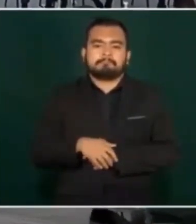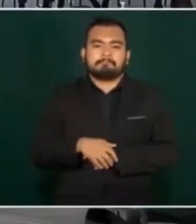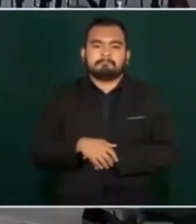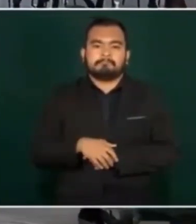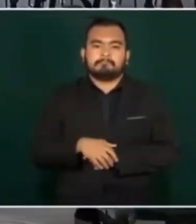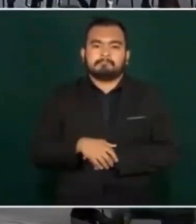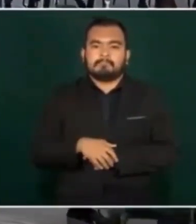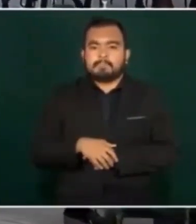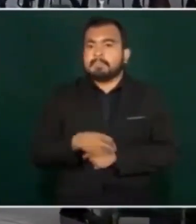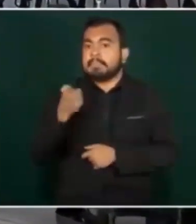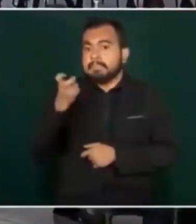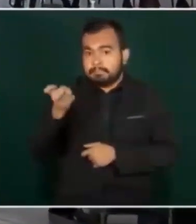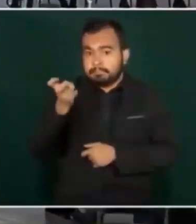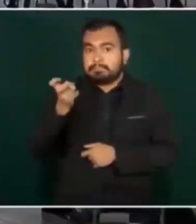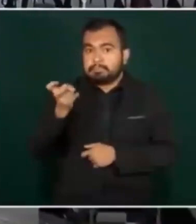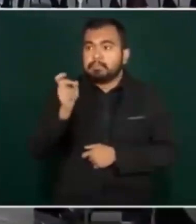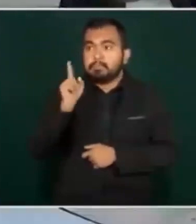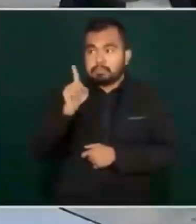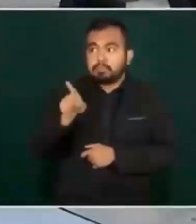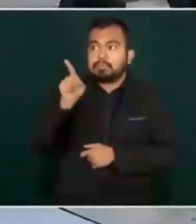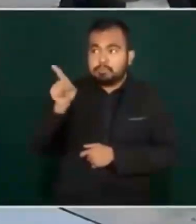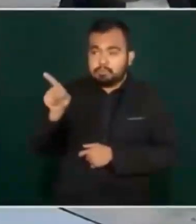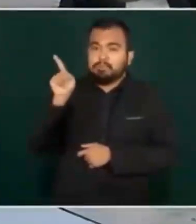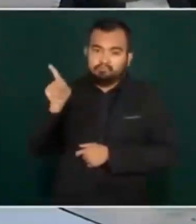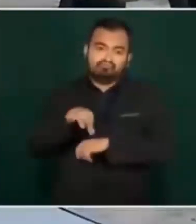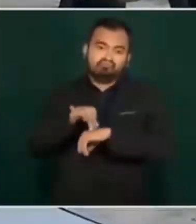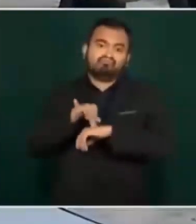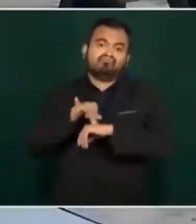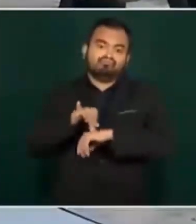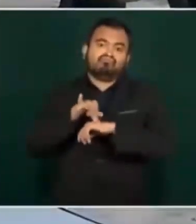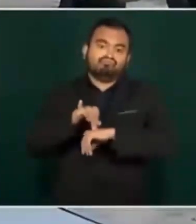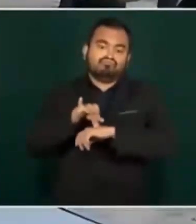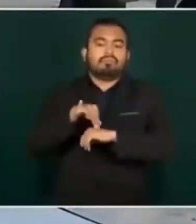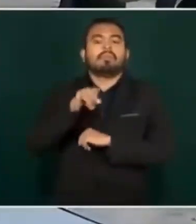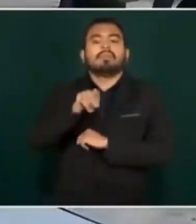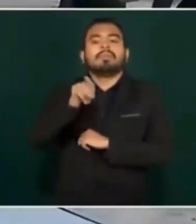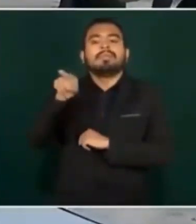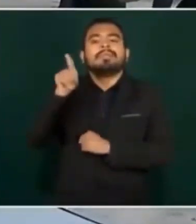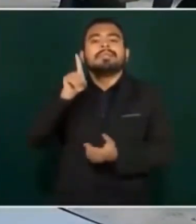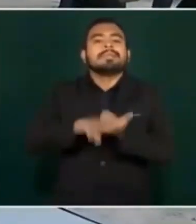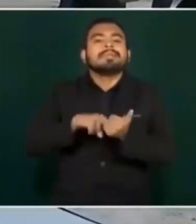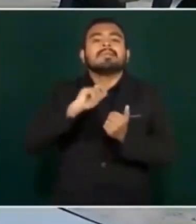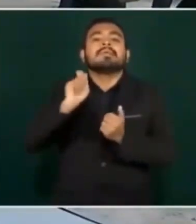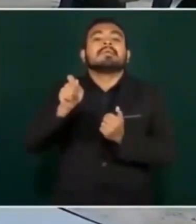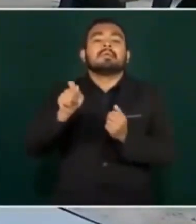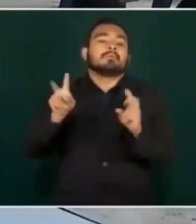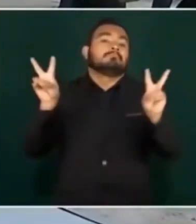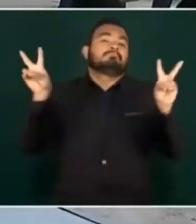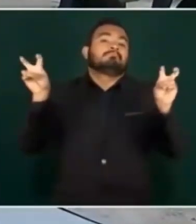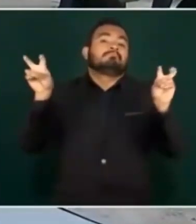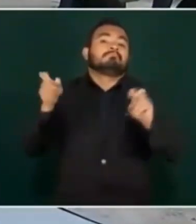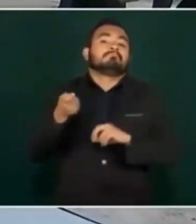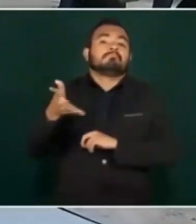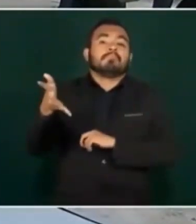Esto es lo que está pasando. Esto es en la llamada prensa nacional.